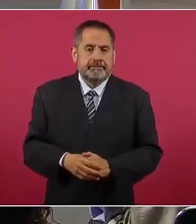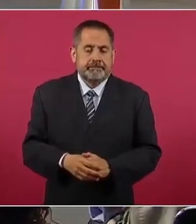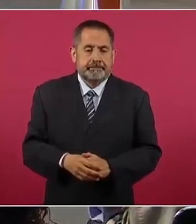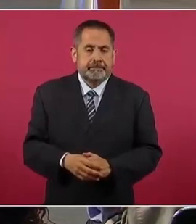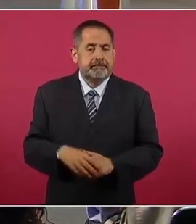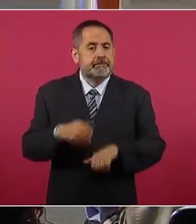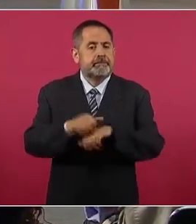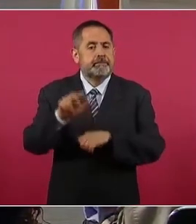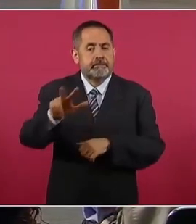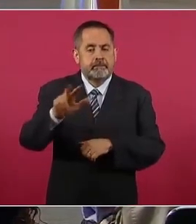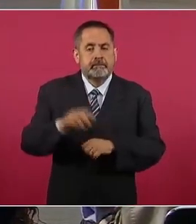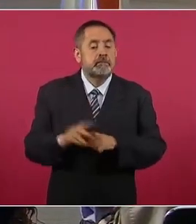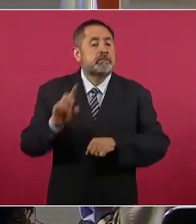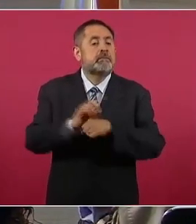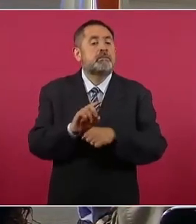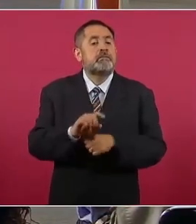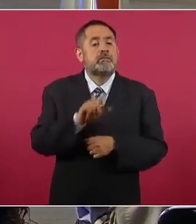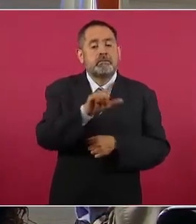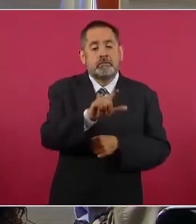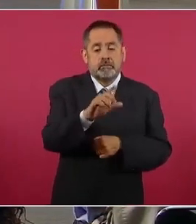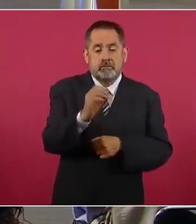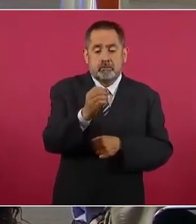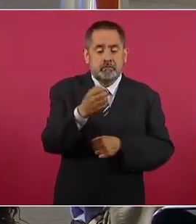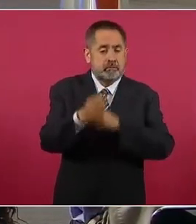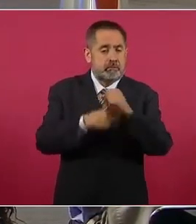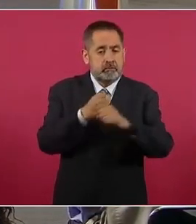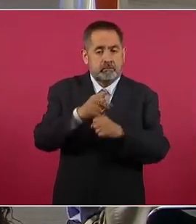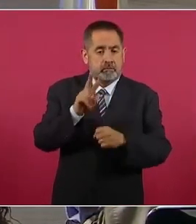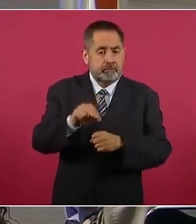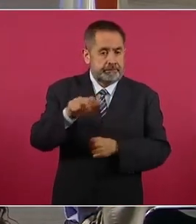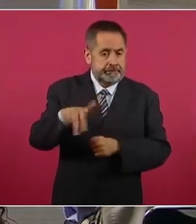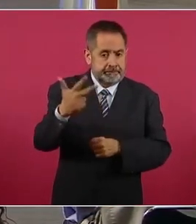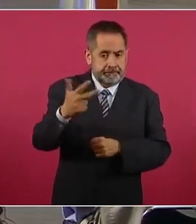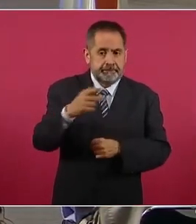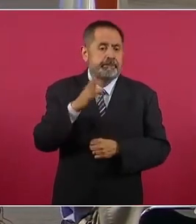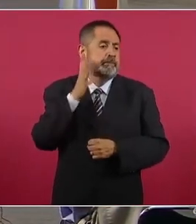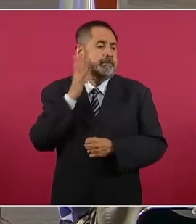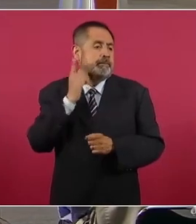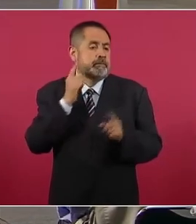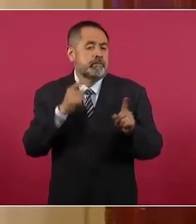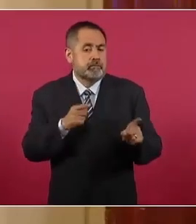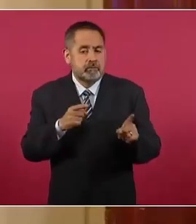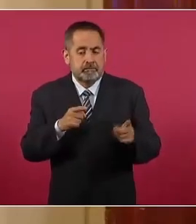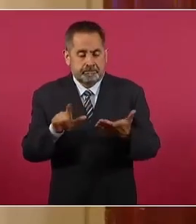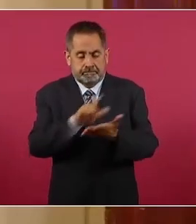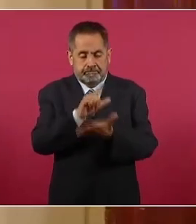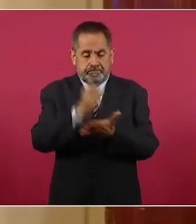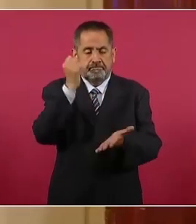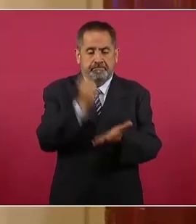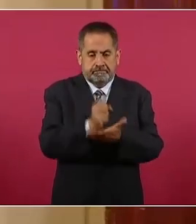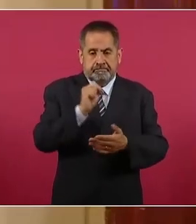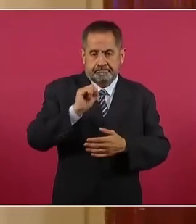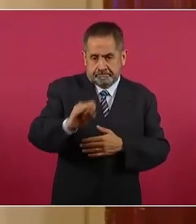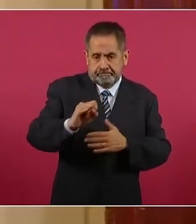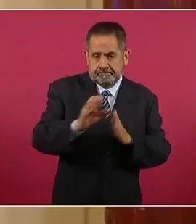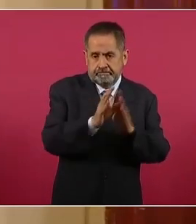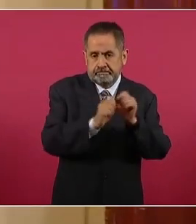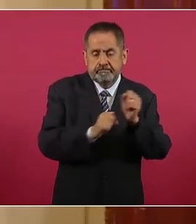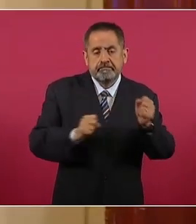18. El 17 de octubre de 2013 la Cámara de Diputados aprobó la Reforma Hacendaria,